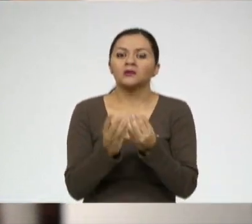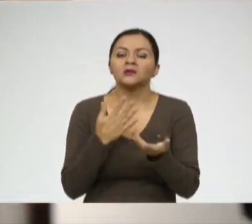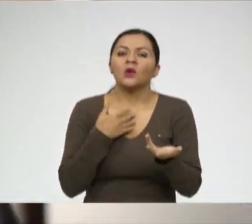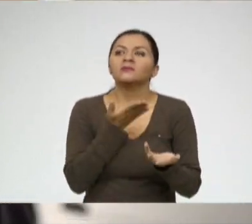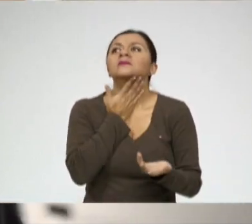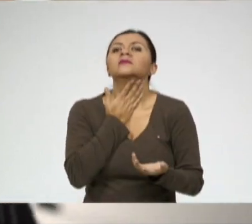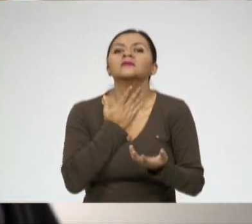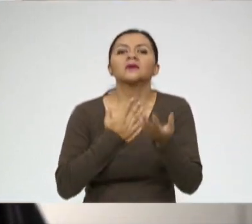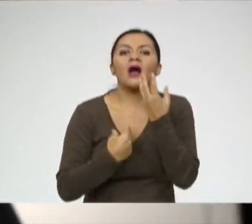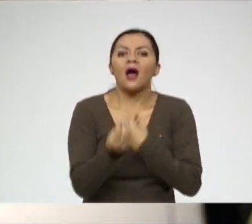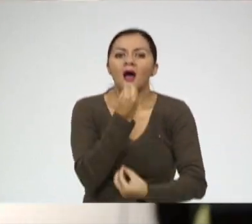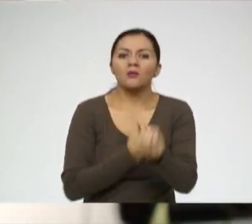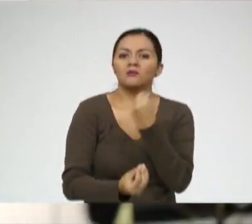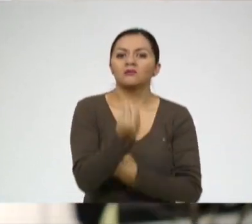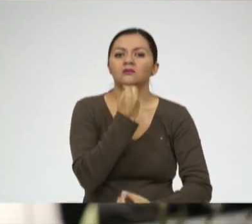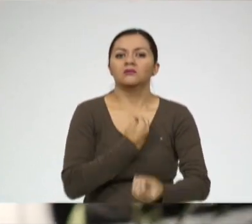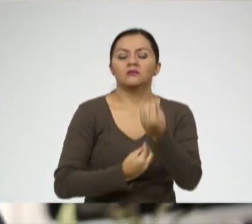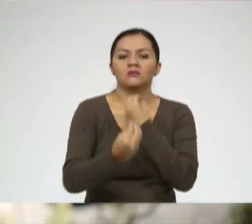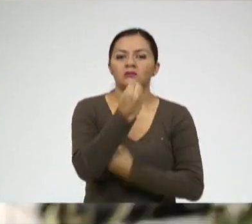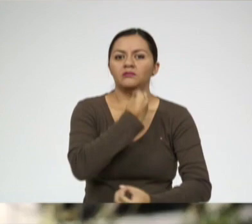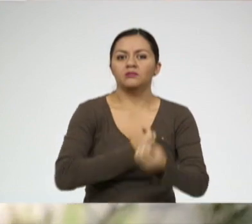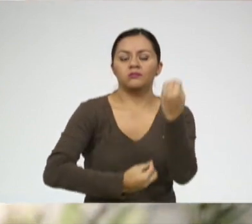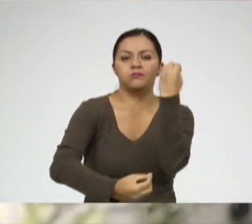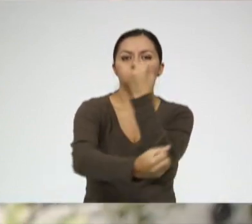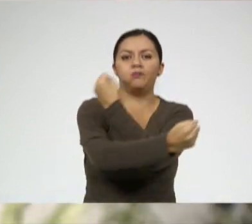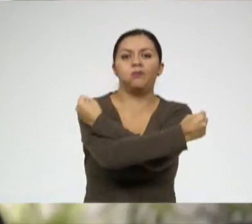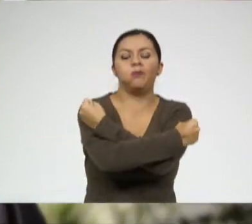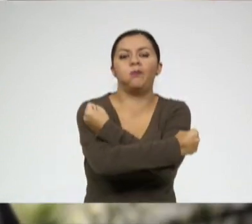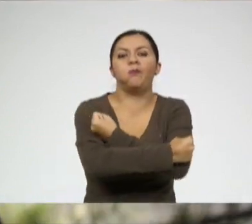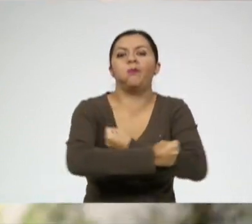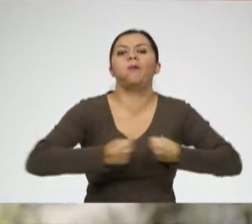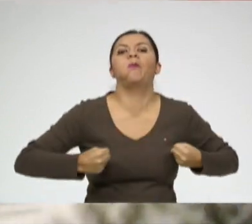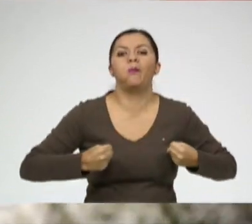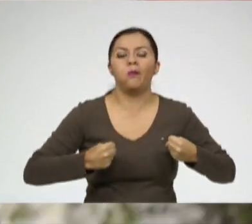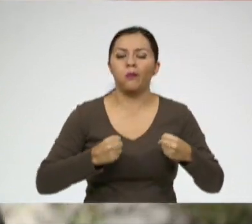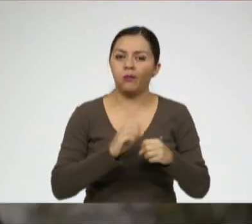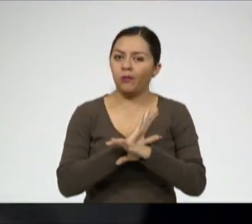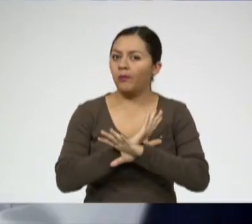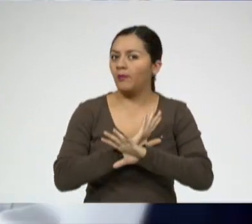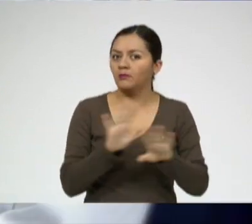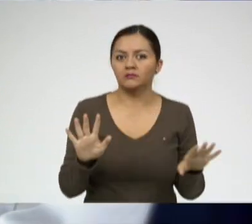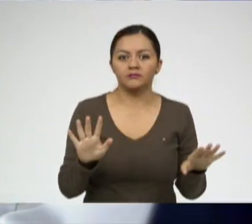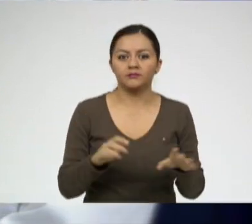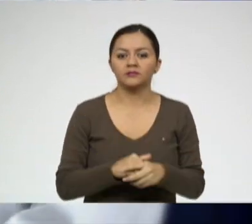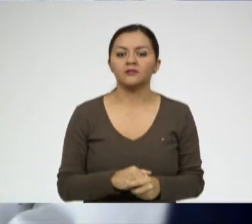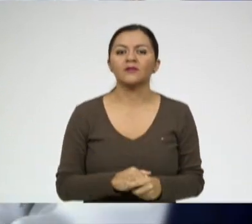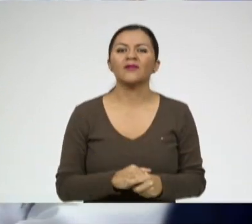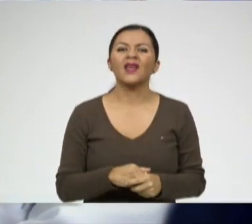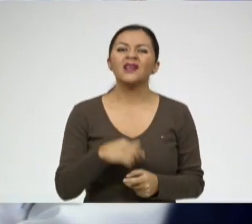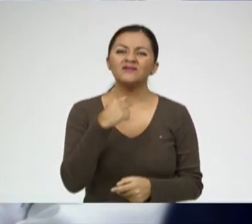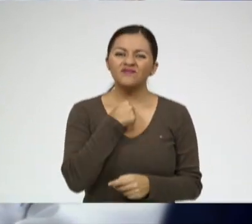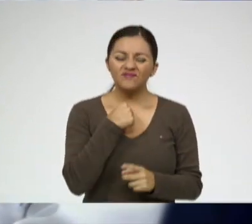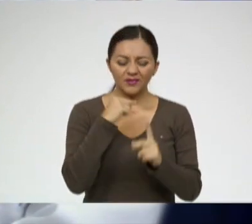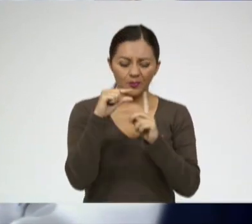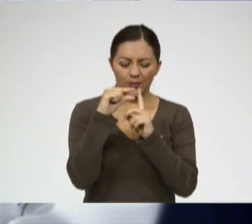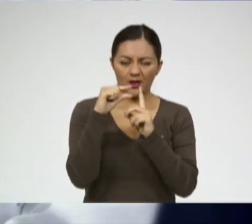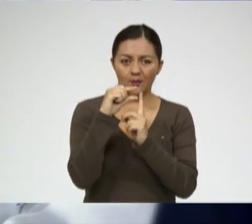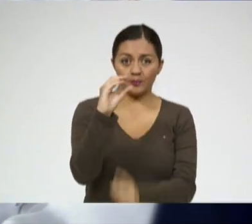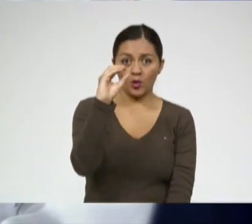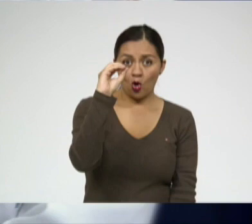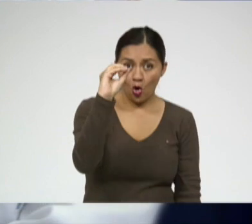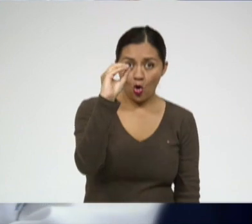eso fue lo que me llevó a tener grandes problemas de obesidad. La obesidad es un